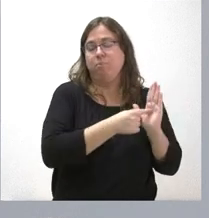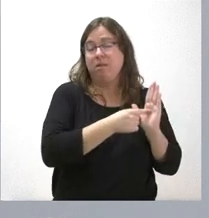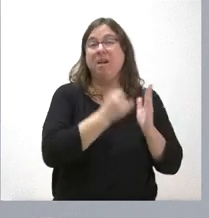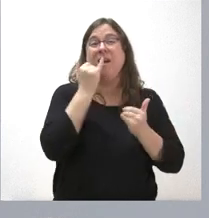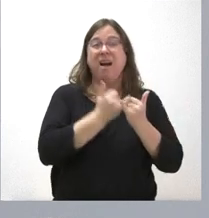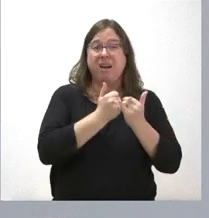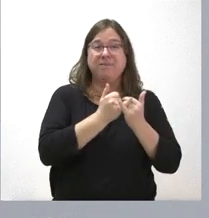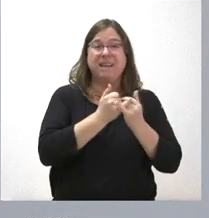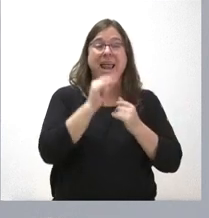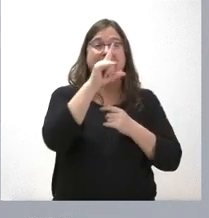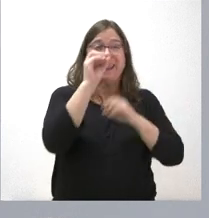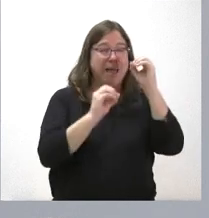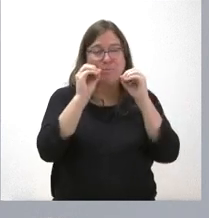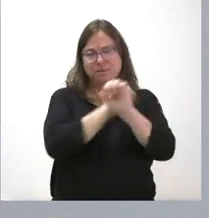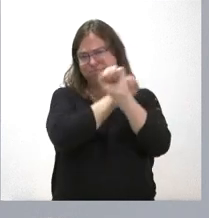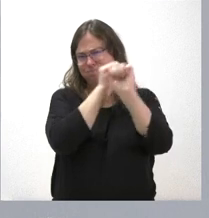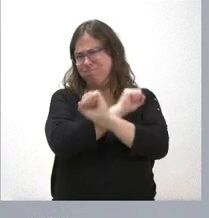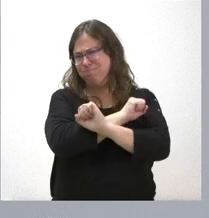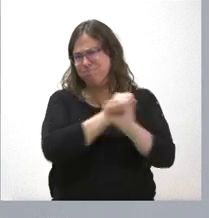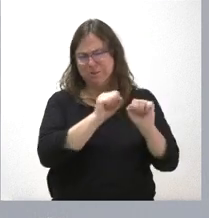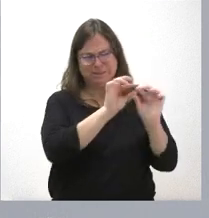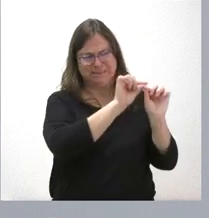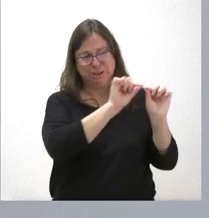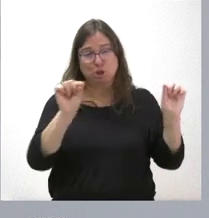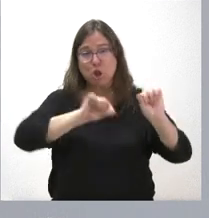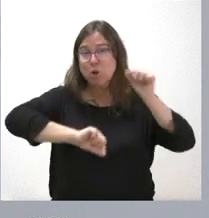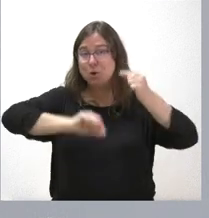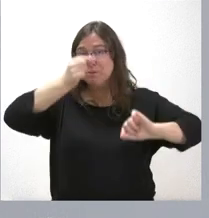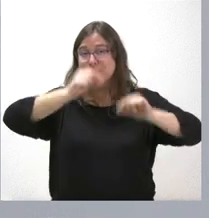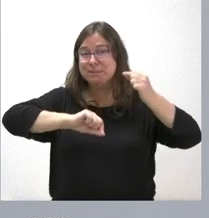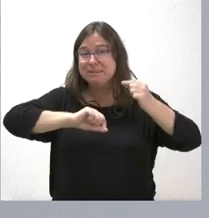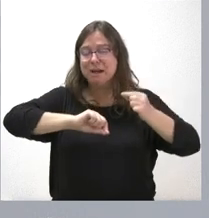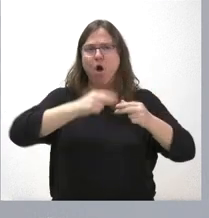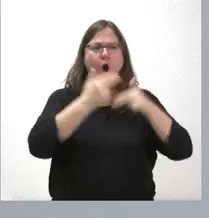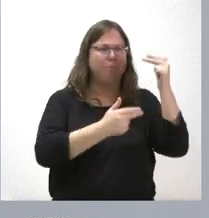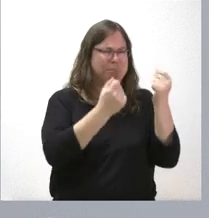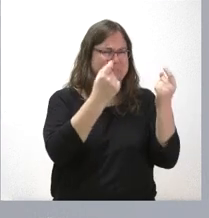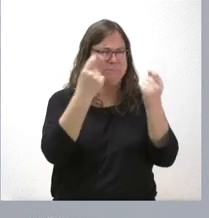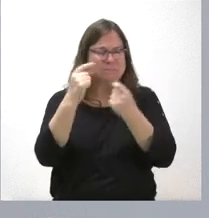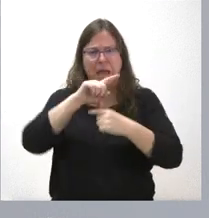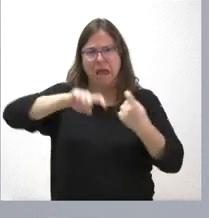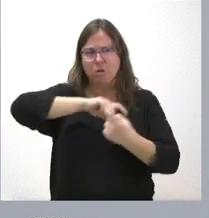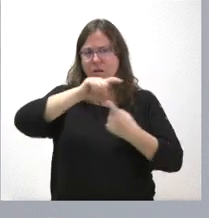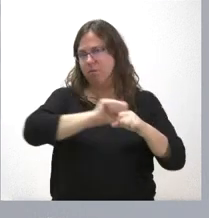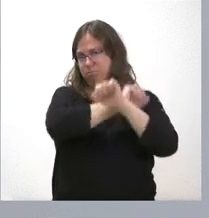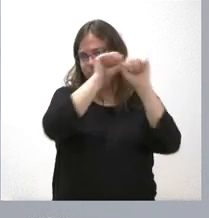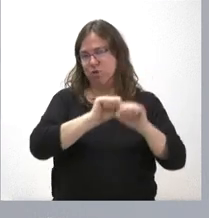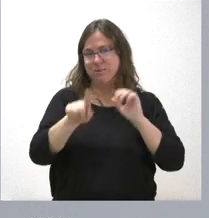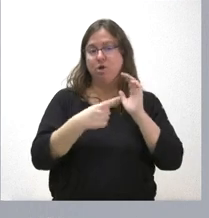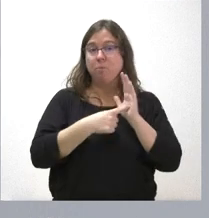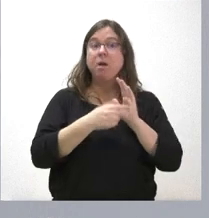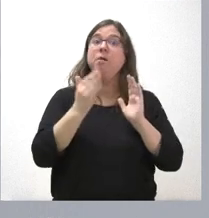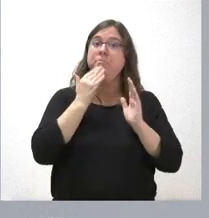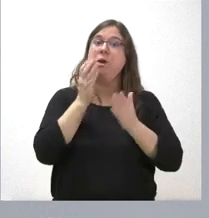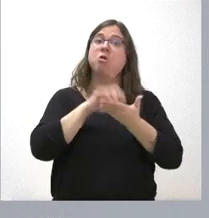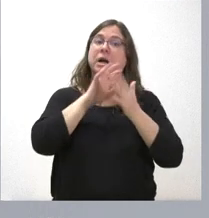la ejecución al 100% de todos los presupuestos de una comunidad autónoma donde llevamos a cabo miles de obras cada uno de los años pero donde Castilla y León es un ejemplo y